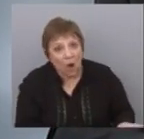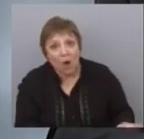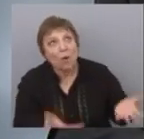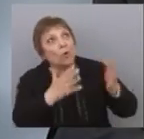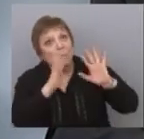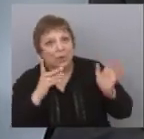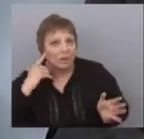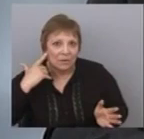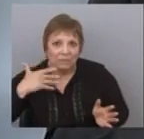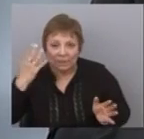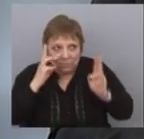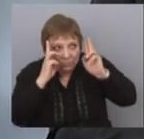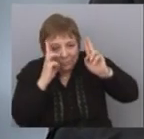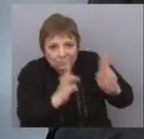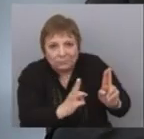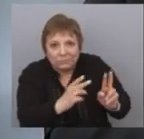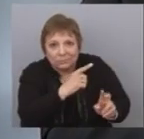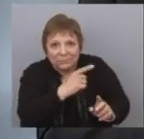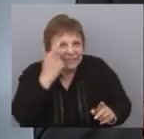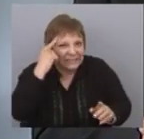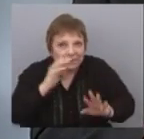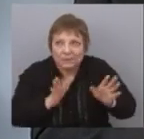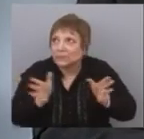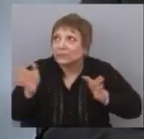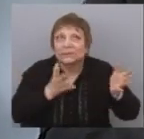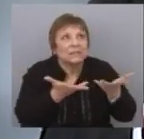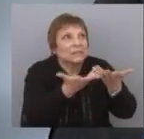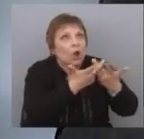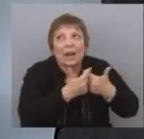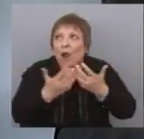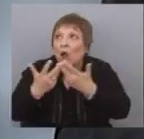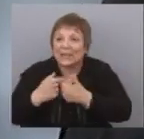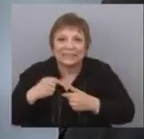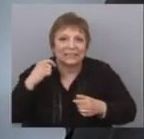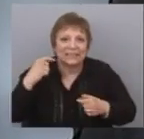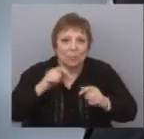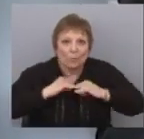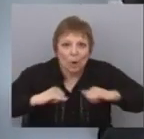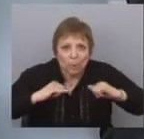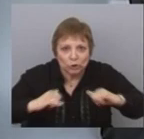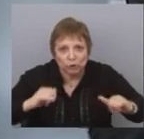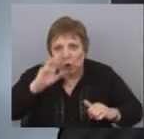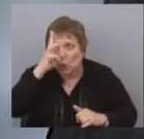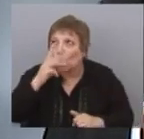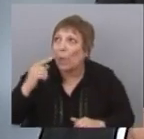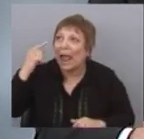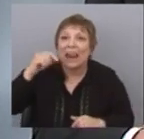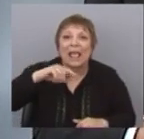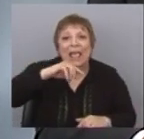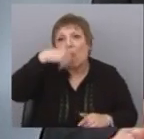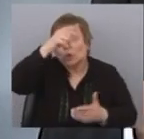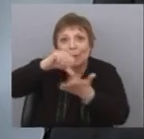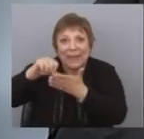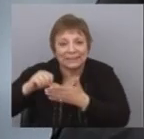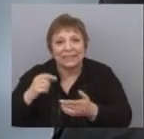institución que tiene que seguir haciendo su aporte en materia de promoción del Uruguay en el exterior y de la